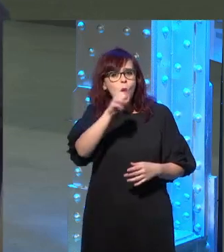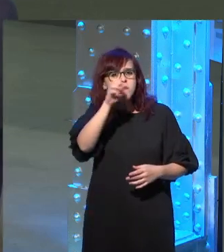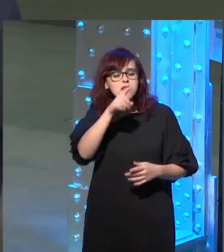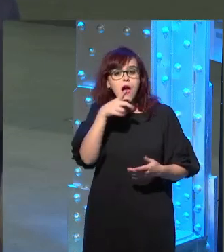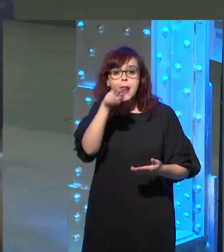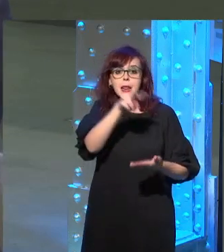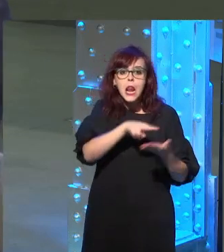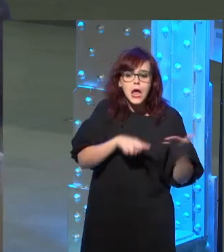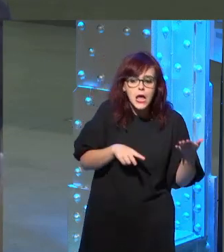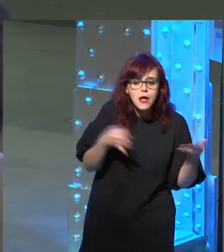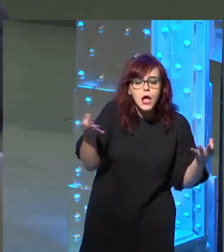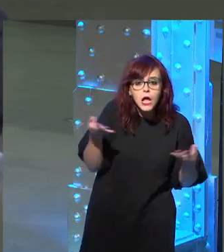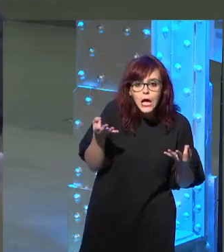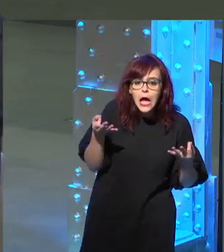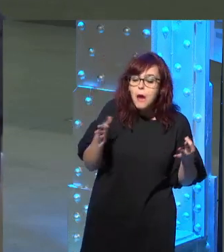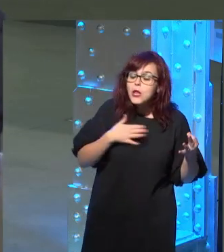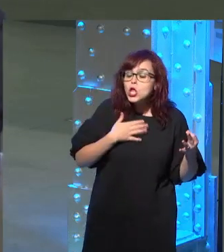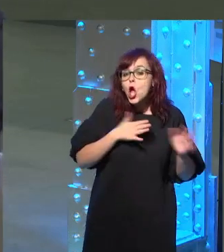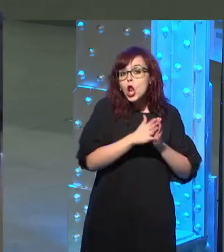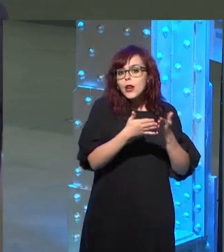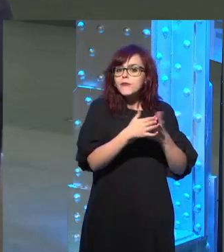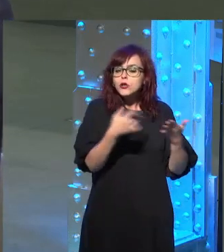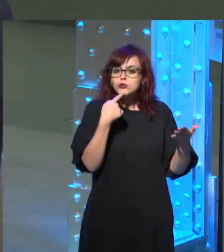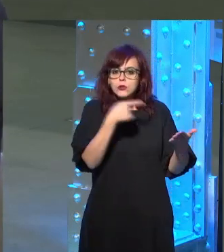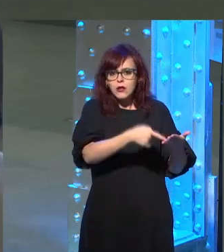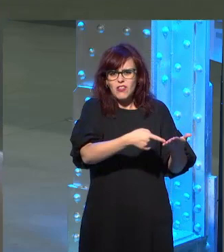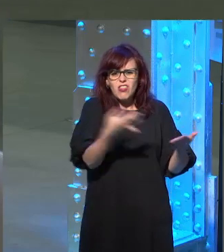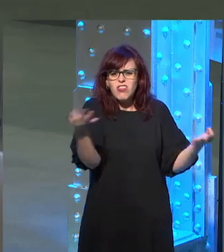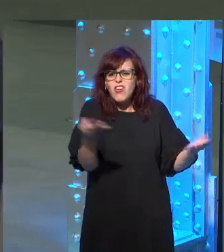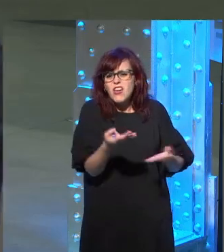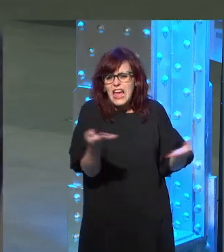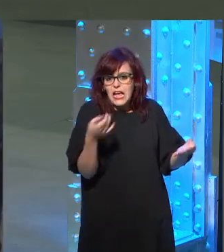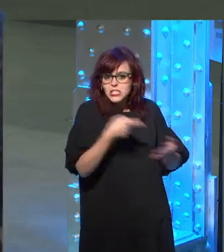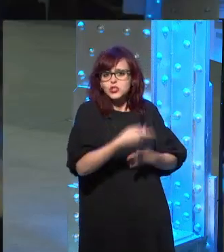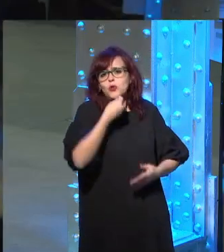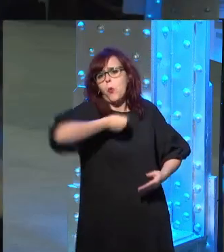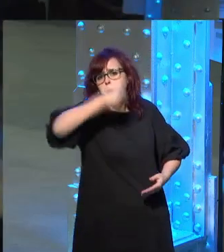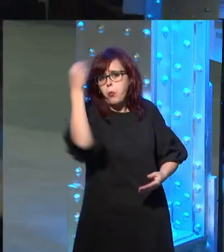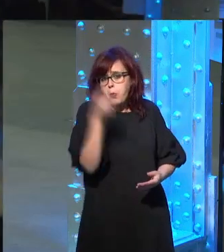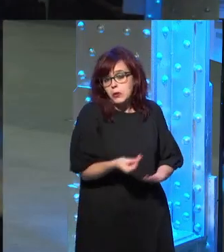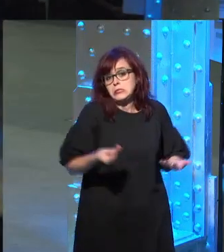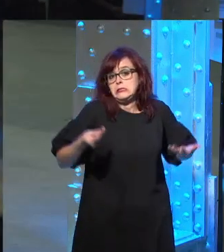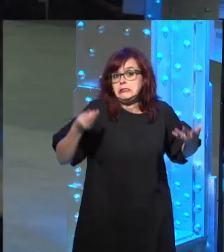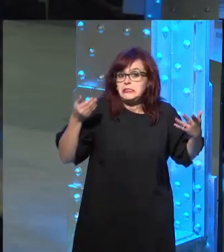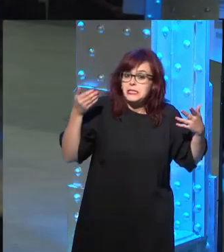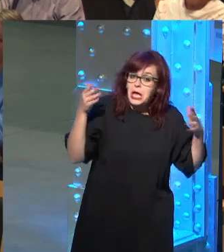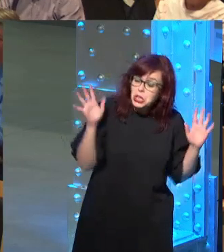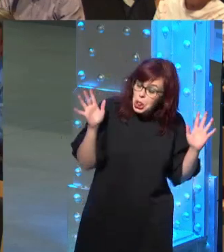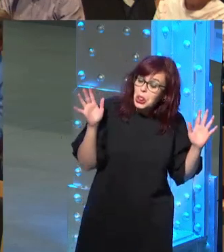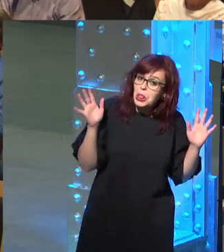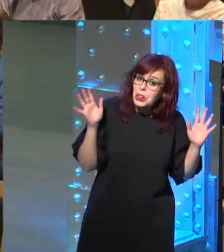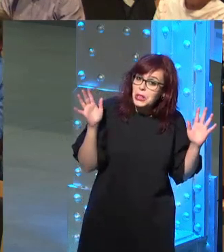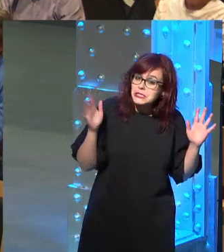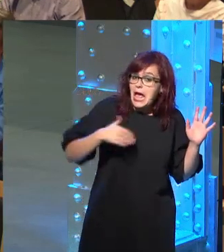relee? dice bueno yo leo mis libros y digo que es que es genial o sea que seguramente debe haber